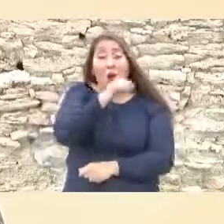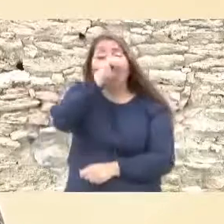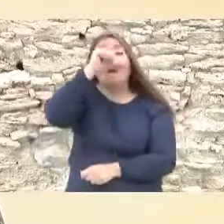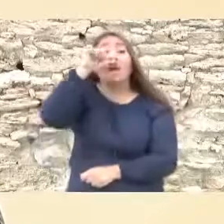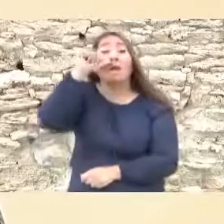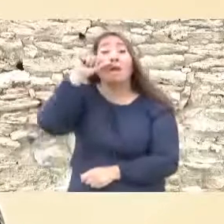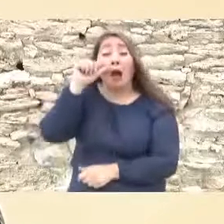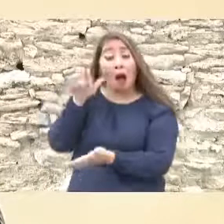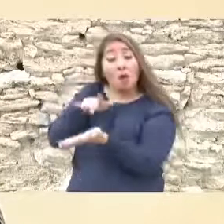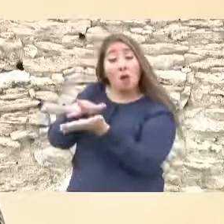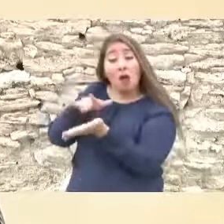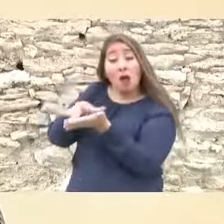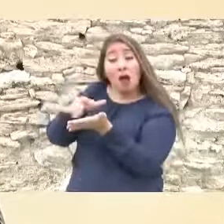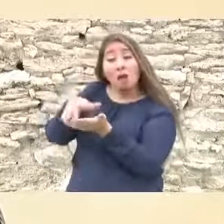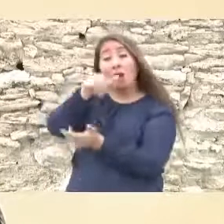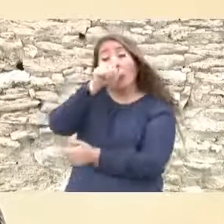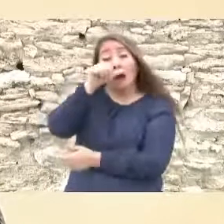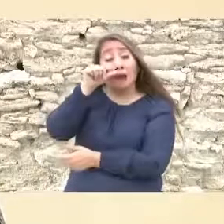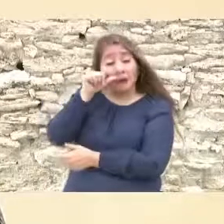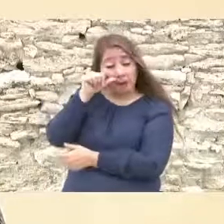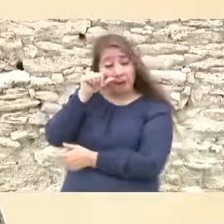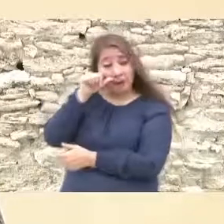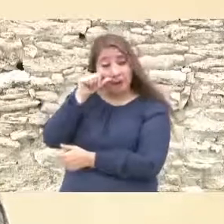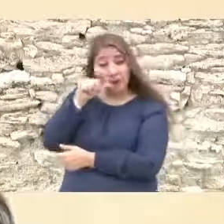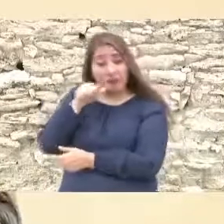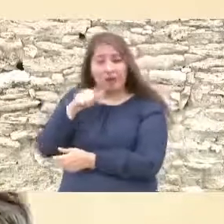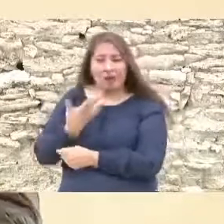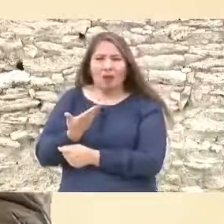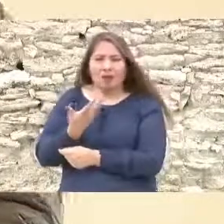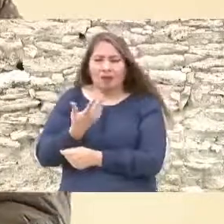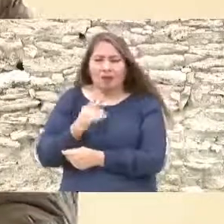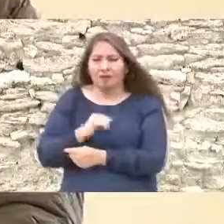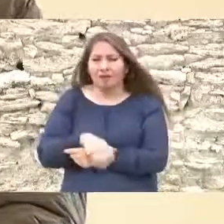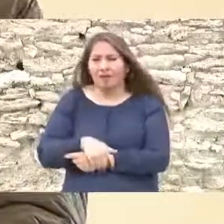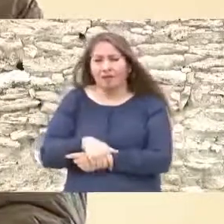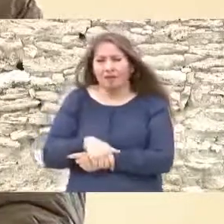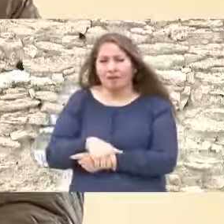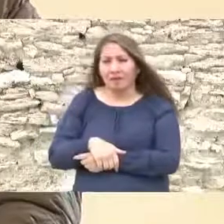y no conocía